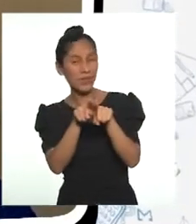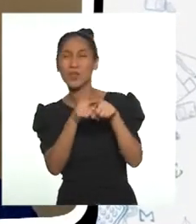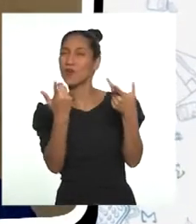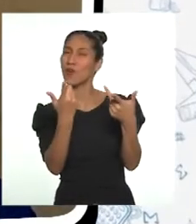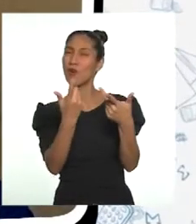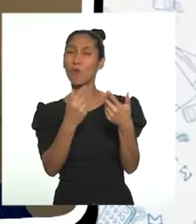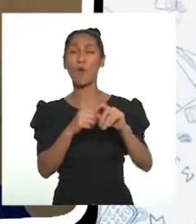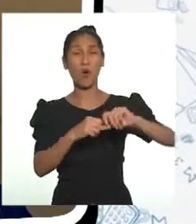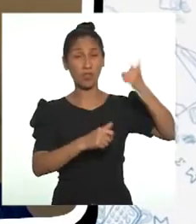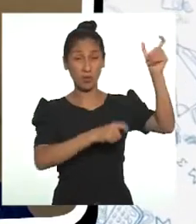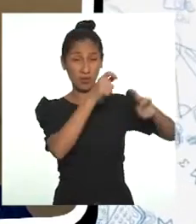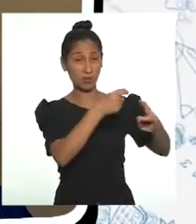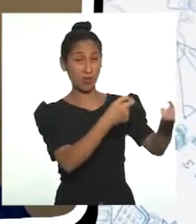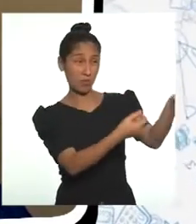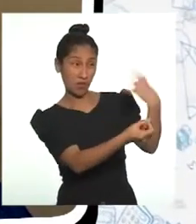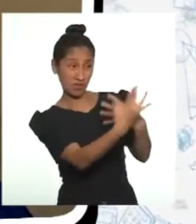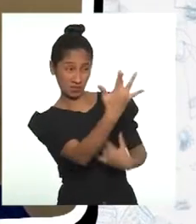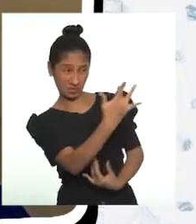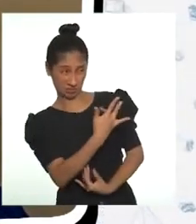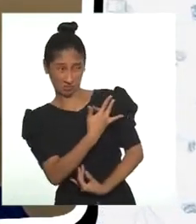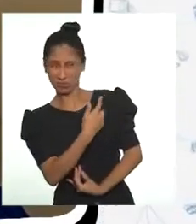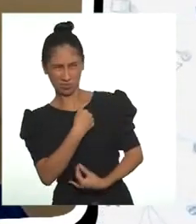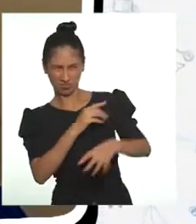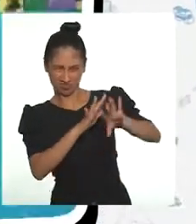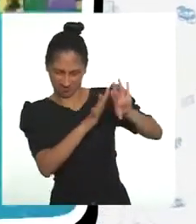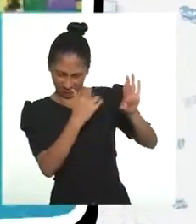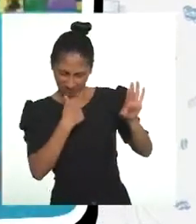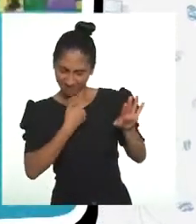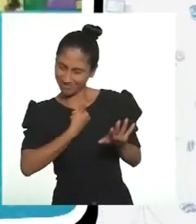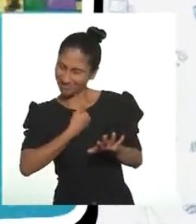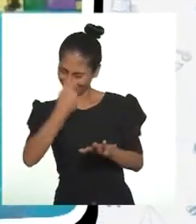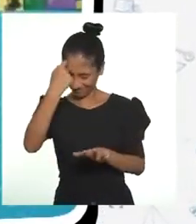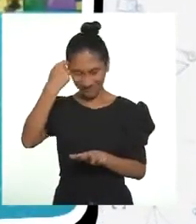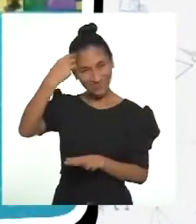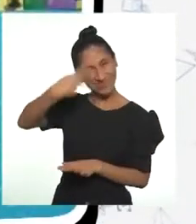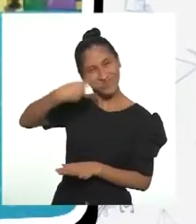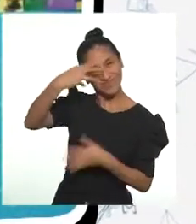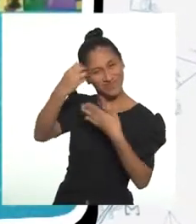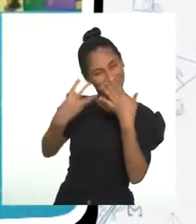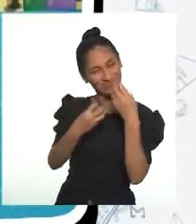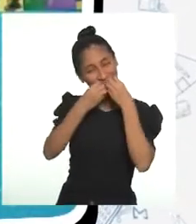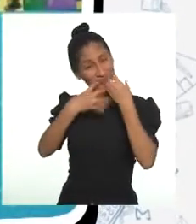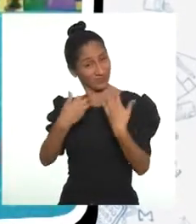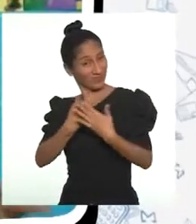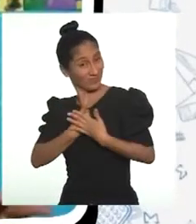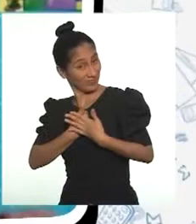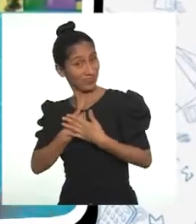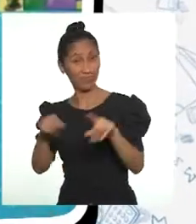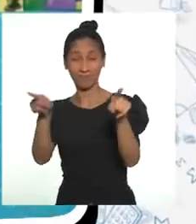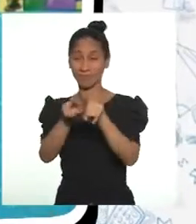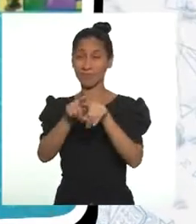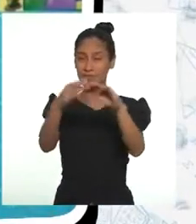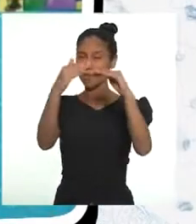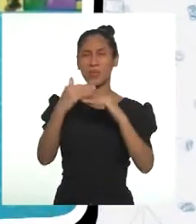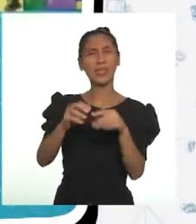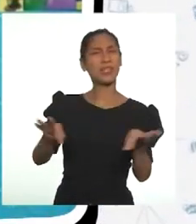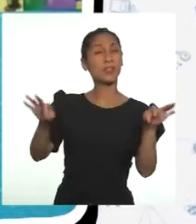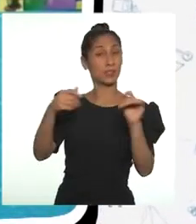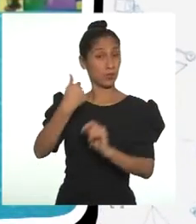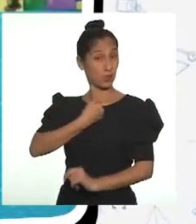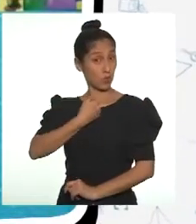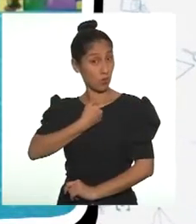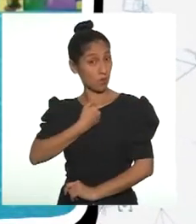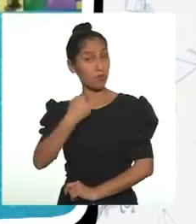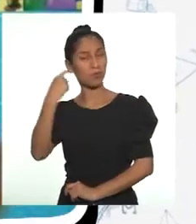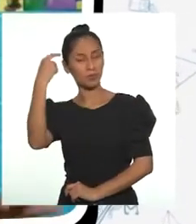críticas negativas hacia nuestra persona. Considero que para mantener una buena autoestima siempre están